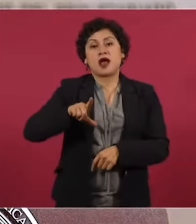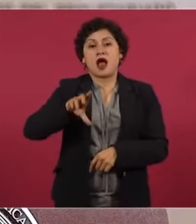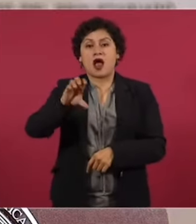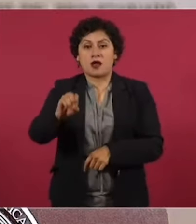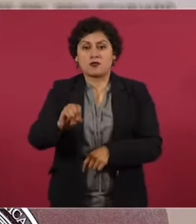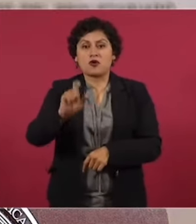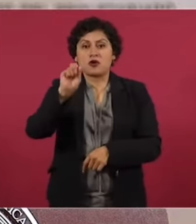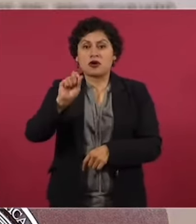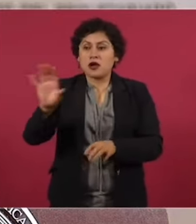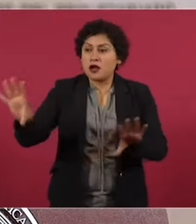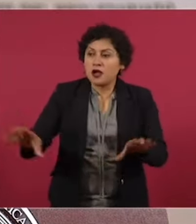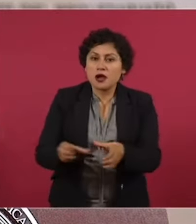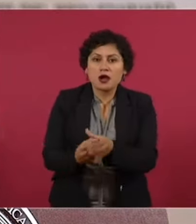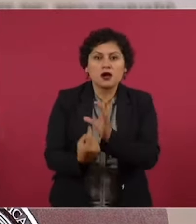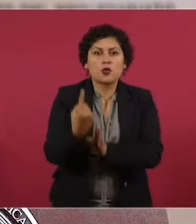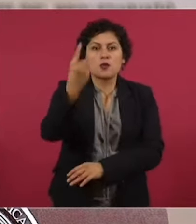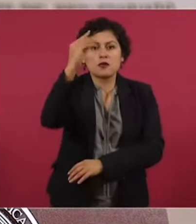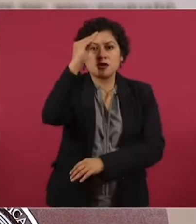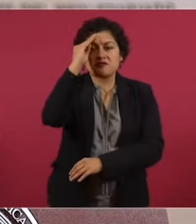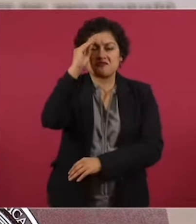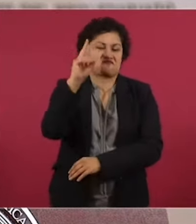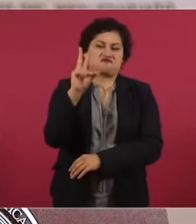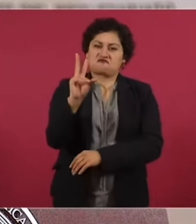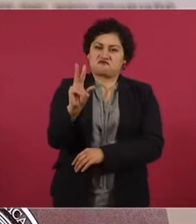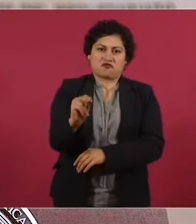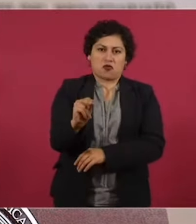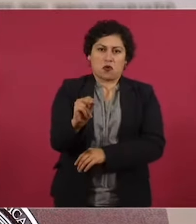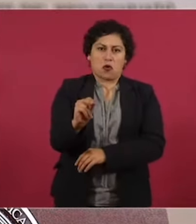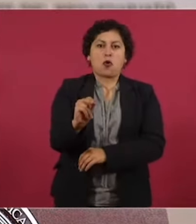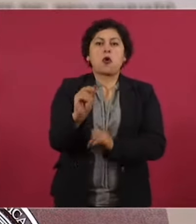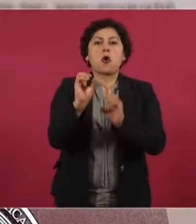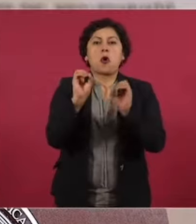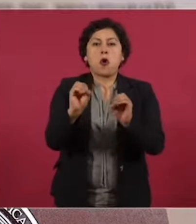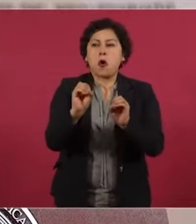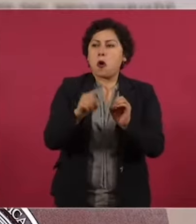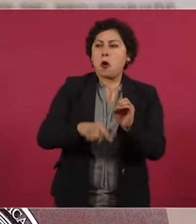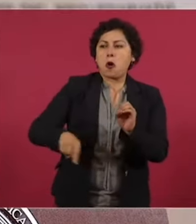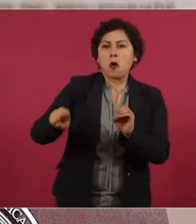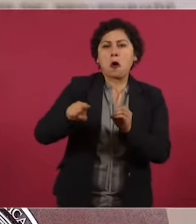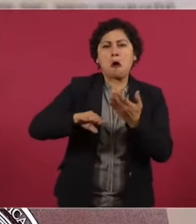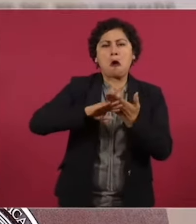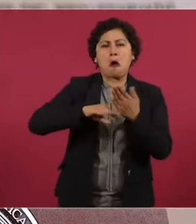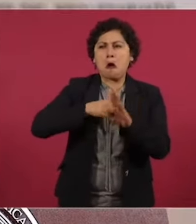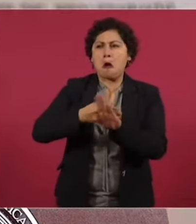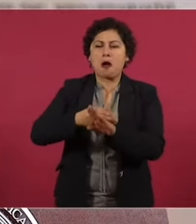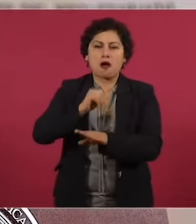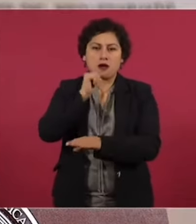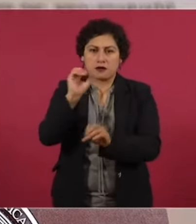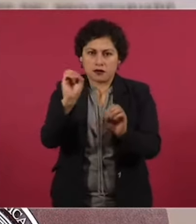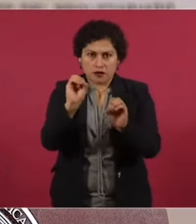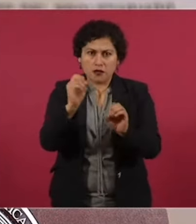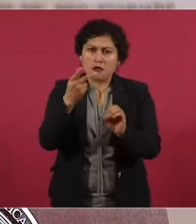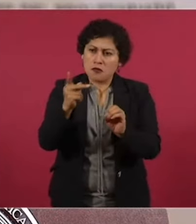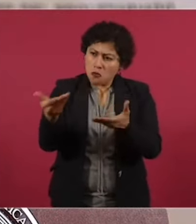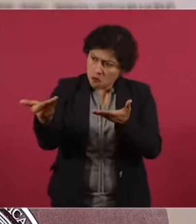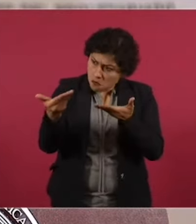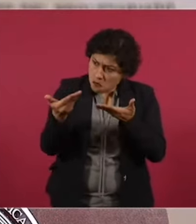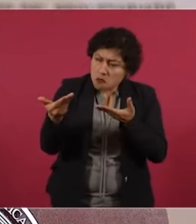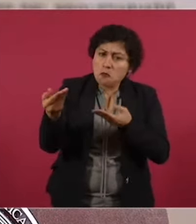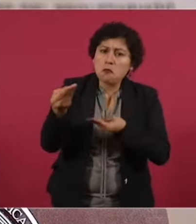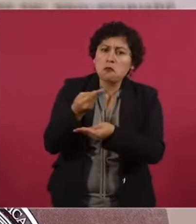pero sí, sí promueve el debate y argumenta abiertamente, lo cual enriquece la